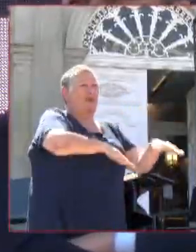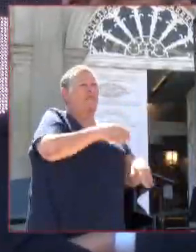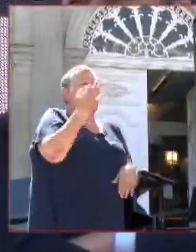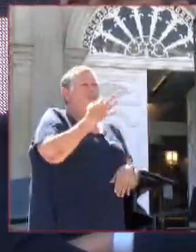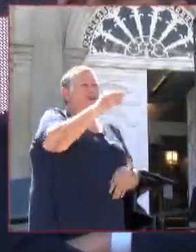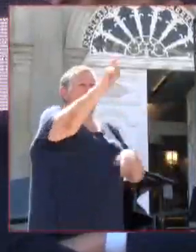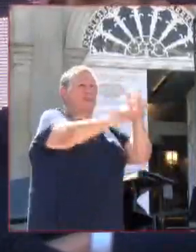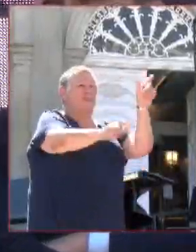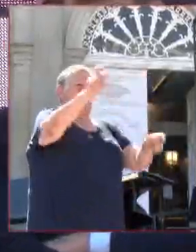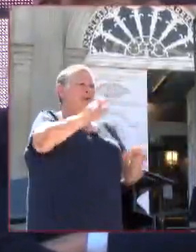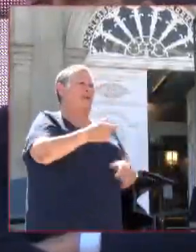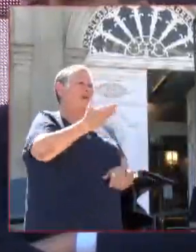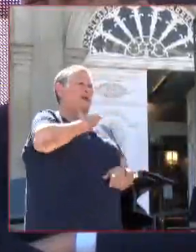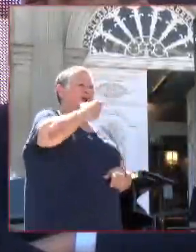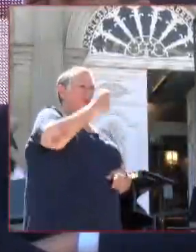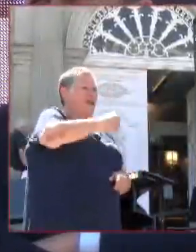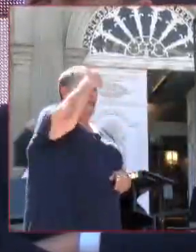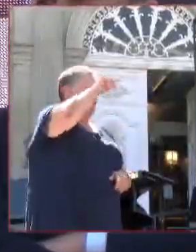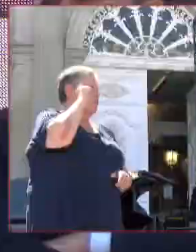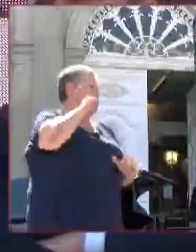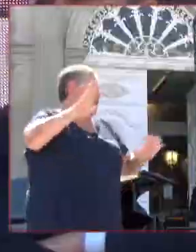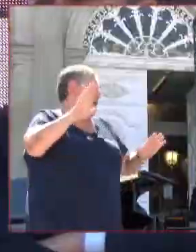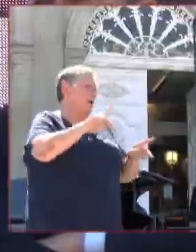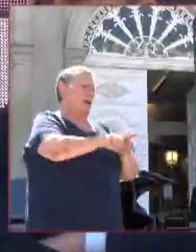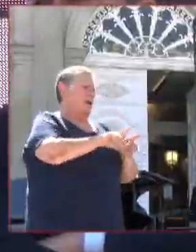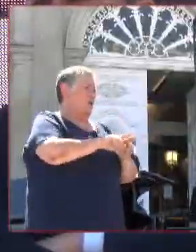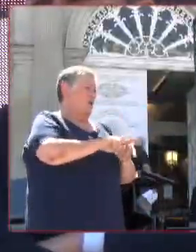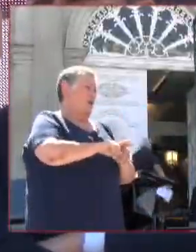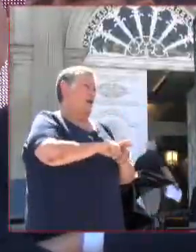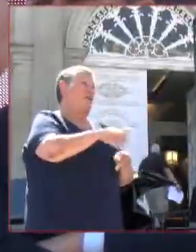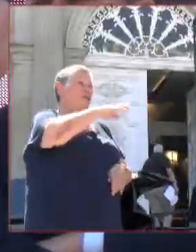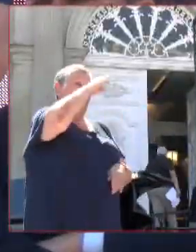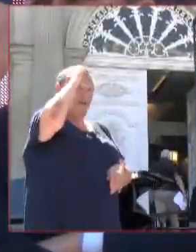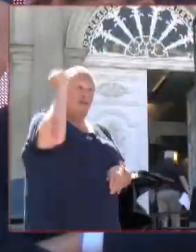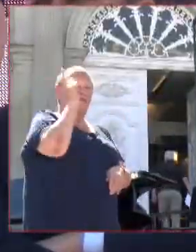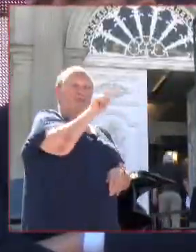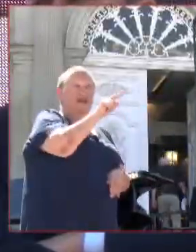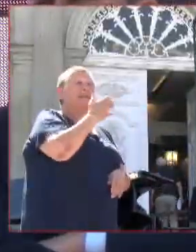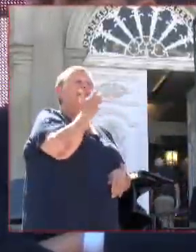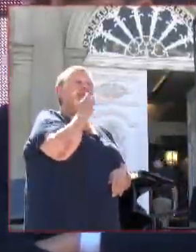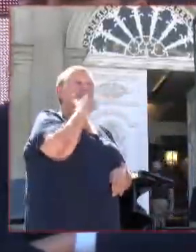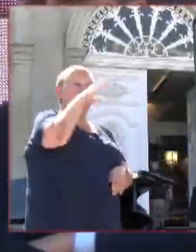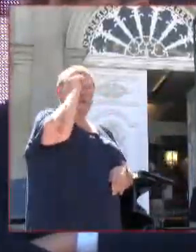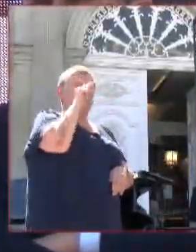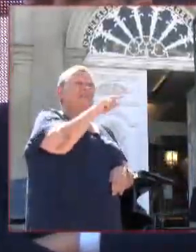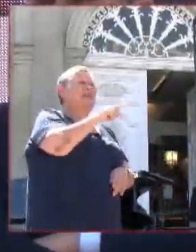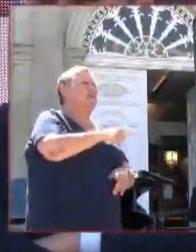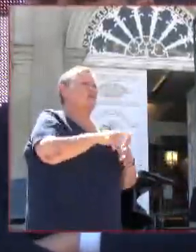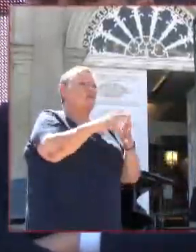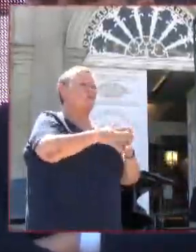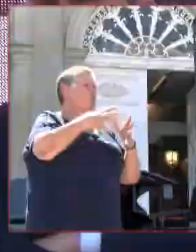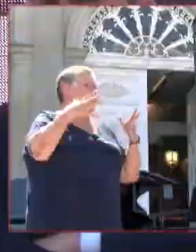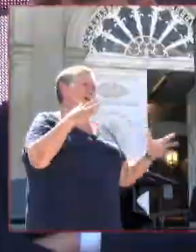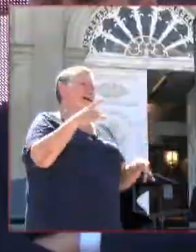alcaldes e alcaldesas, bueno, as corporacións, vamos, despois e demais. Es que hacer iso seria o peor erro que se pode cometer